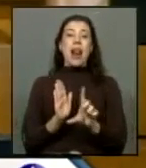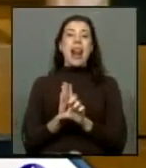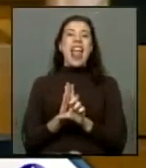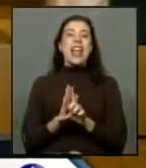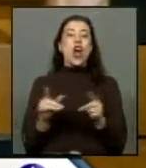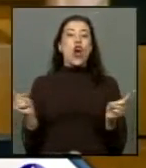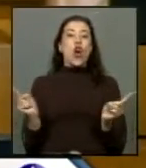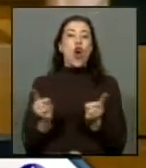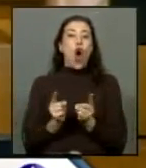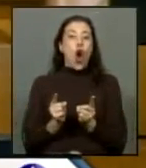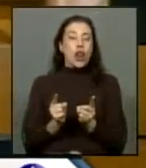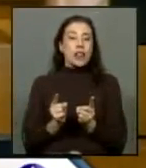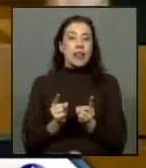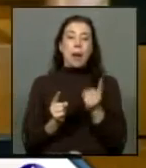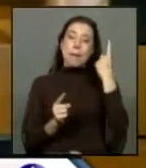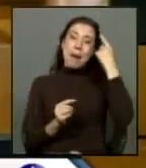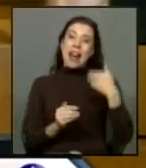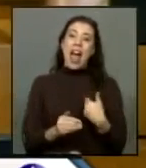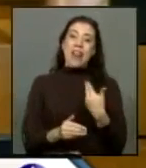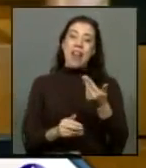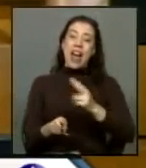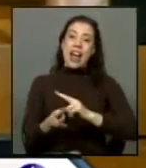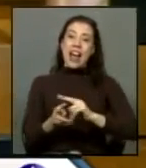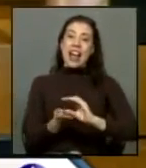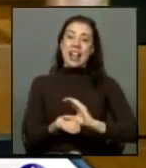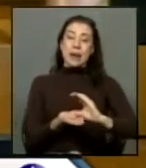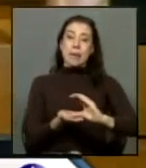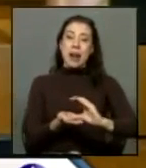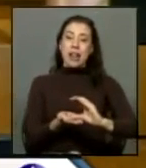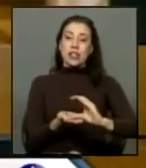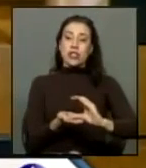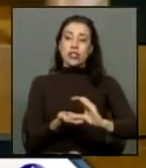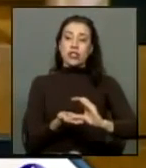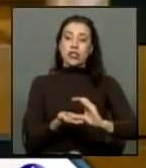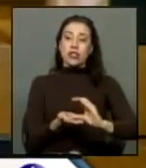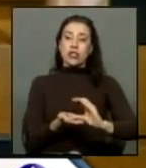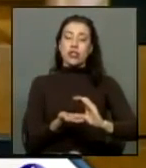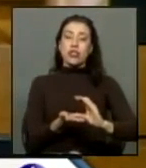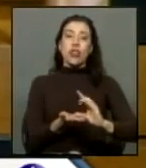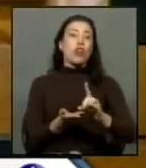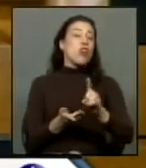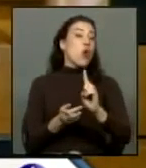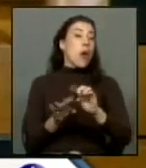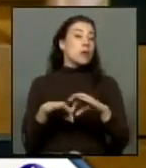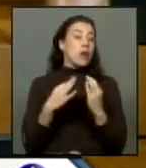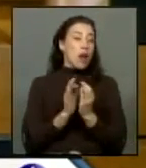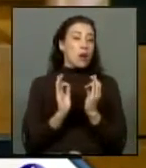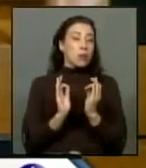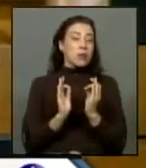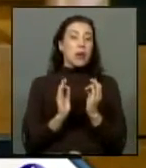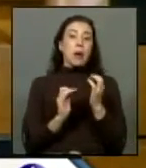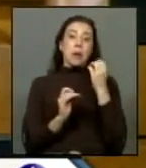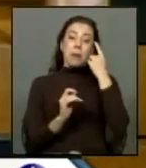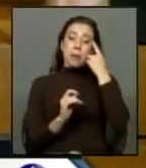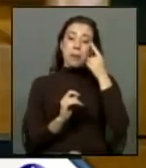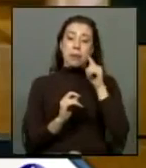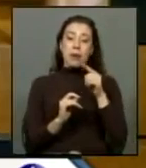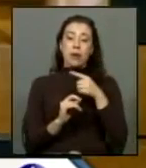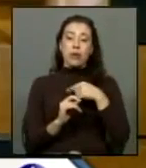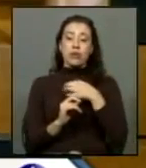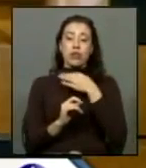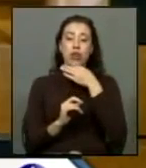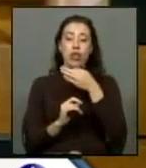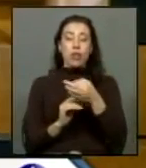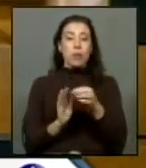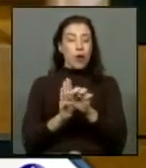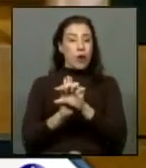le llaman para el otorgamiento de una reparación que sería parte de una reparación integral y así lo hemos explicitado con una